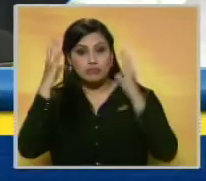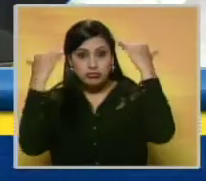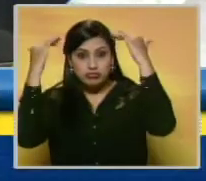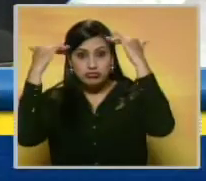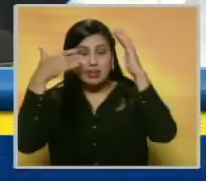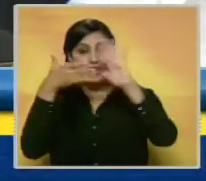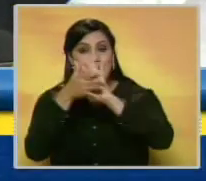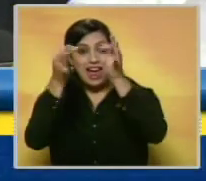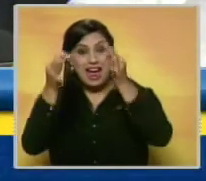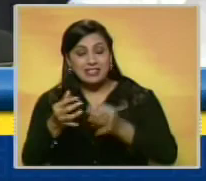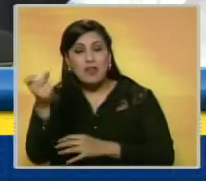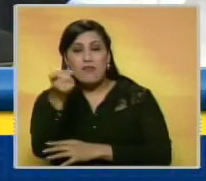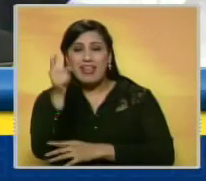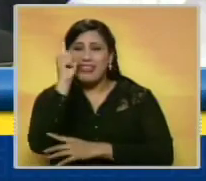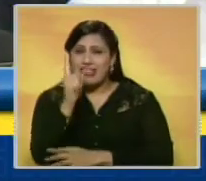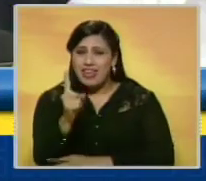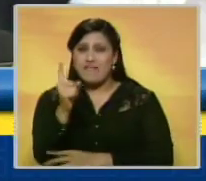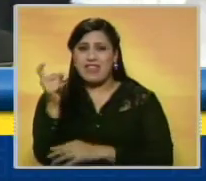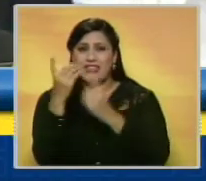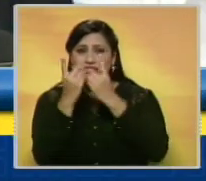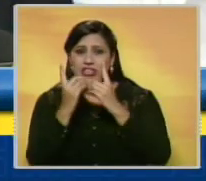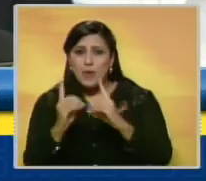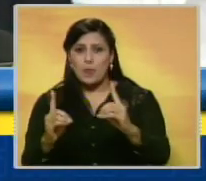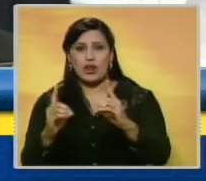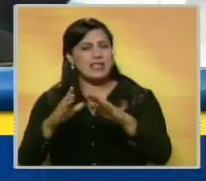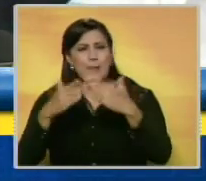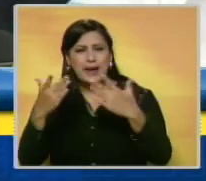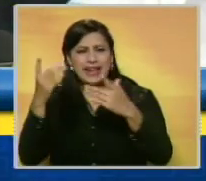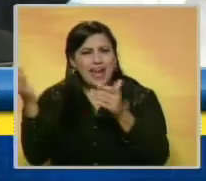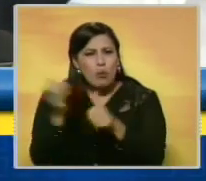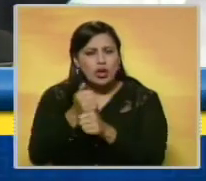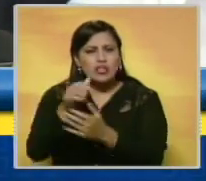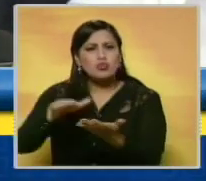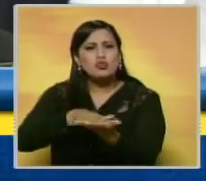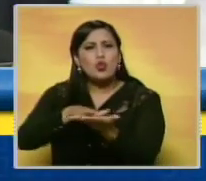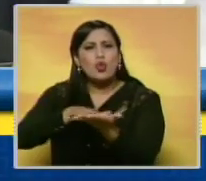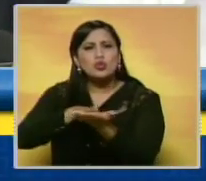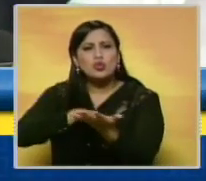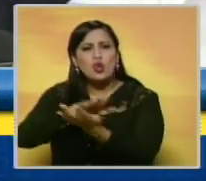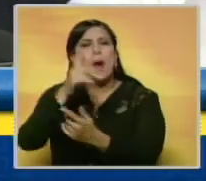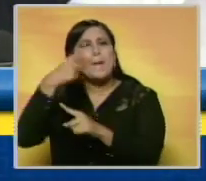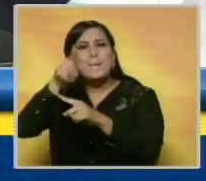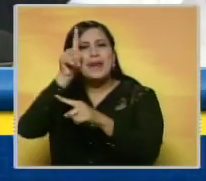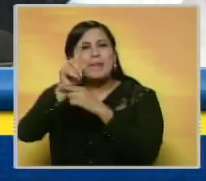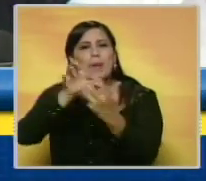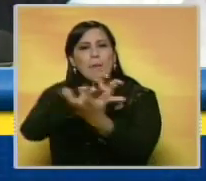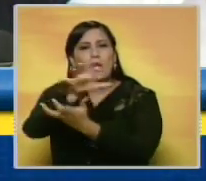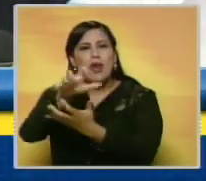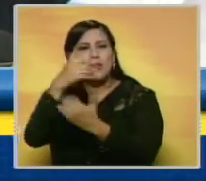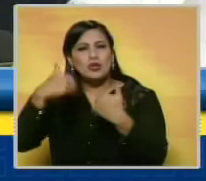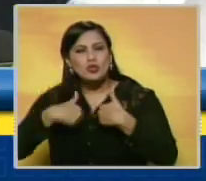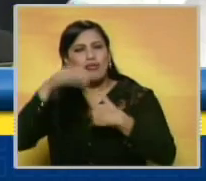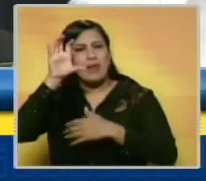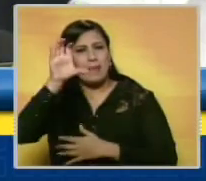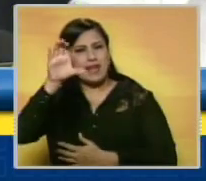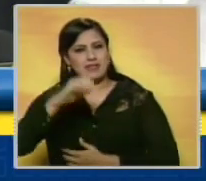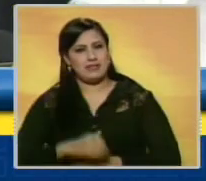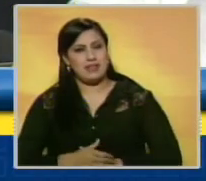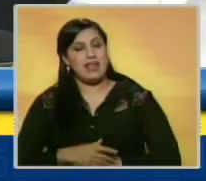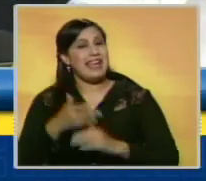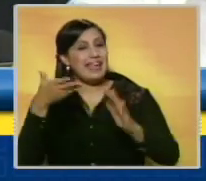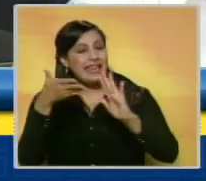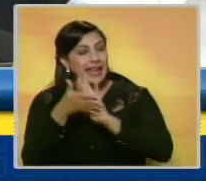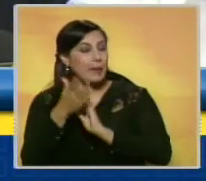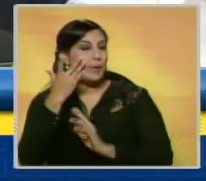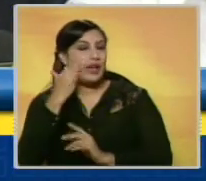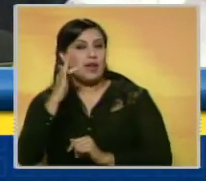aseguró que es necesario buscar caminos democráticos para encontrar solución a los principales problemas que aquejan al país, entre los